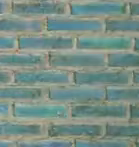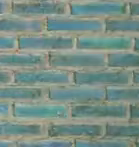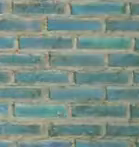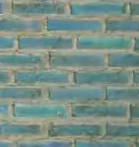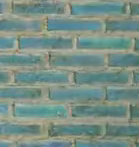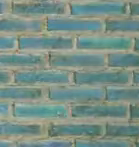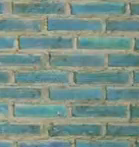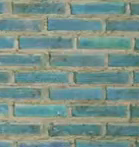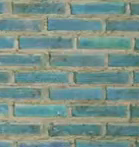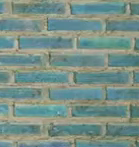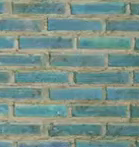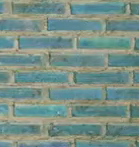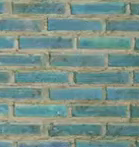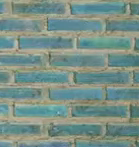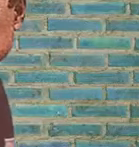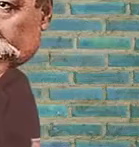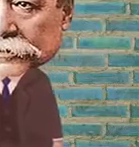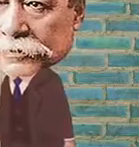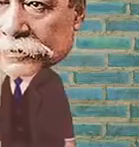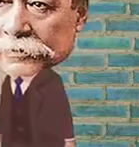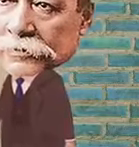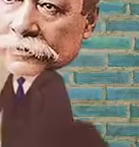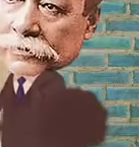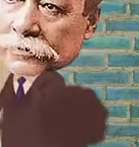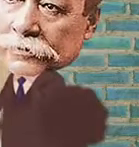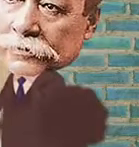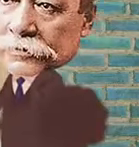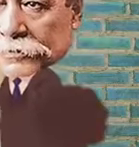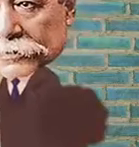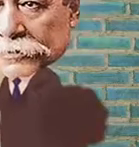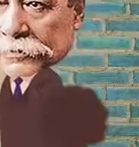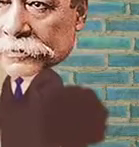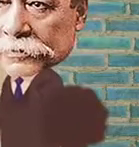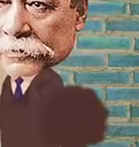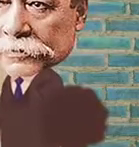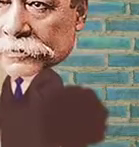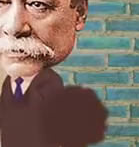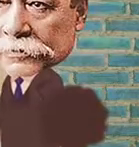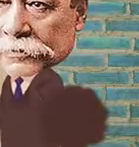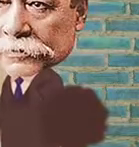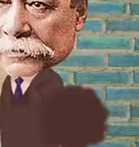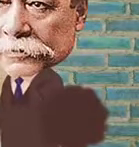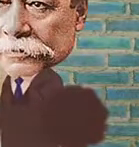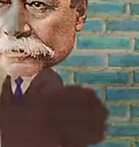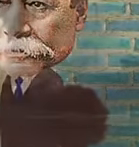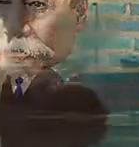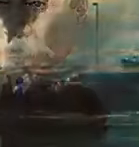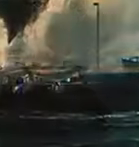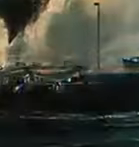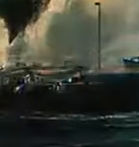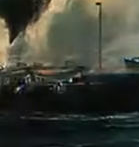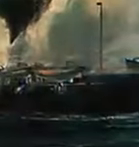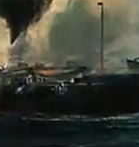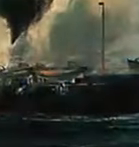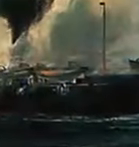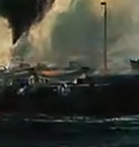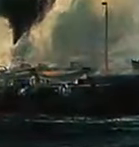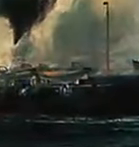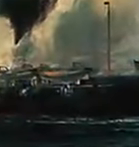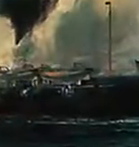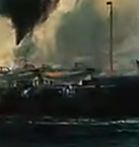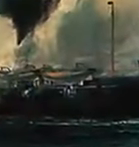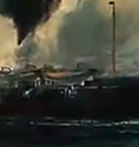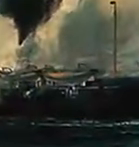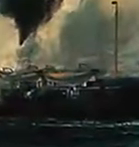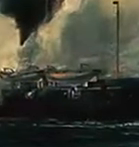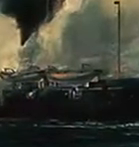1880 se graduó como bachiller y empezó a enseñar en esa misma universidad. Sin embargo, el estallido de la